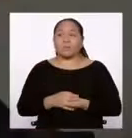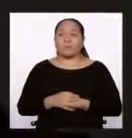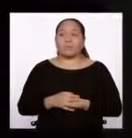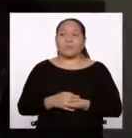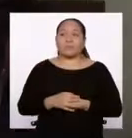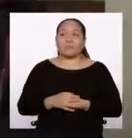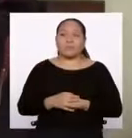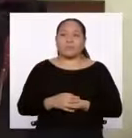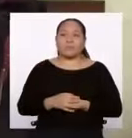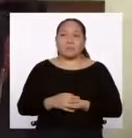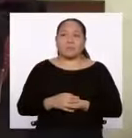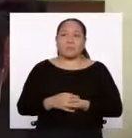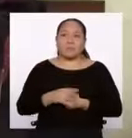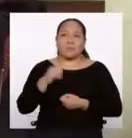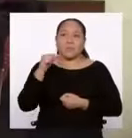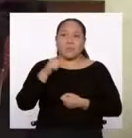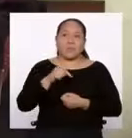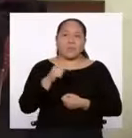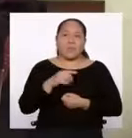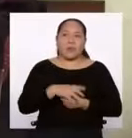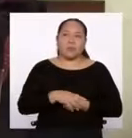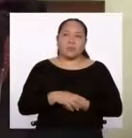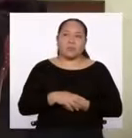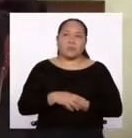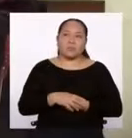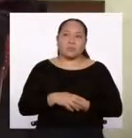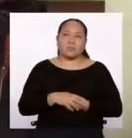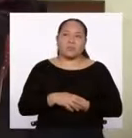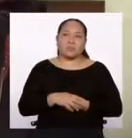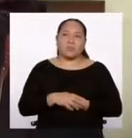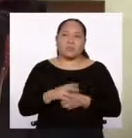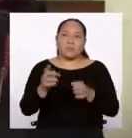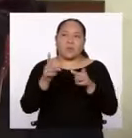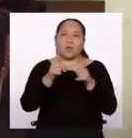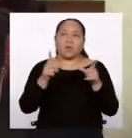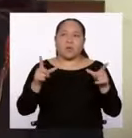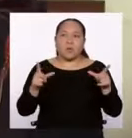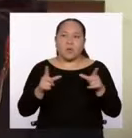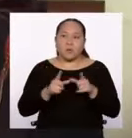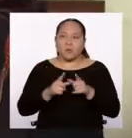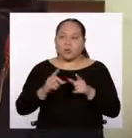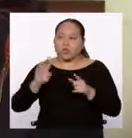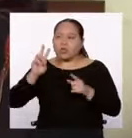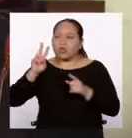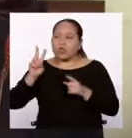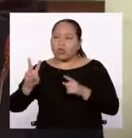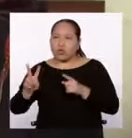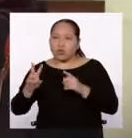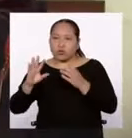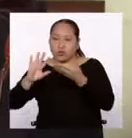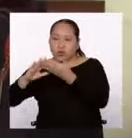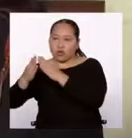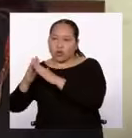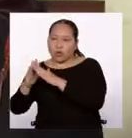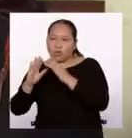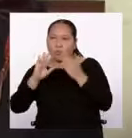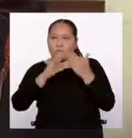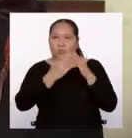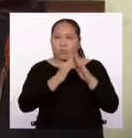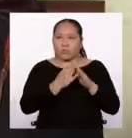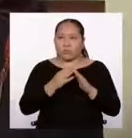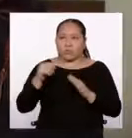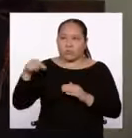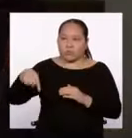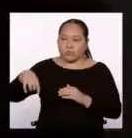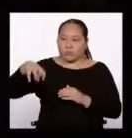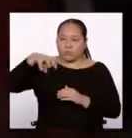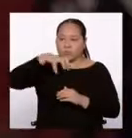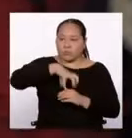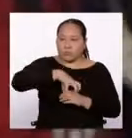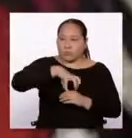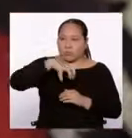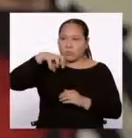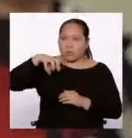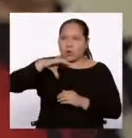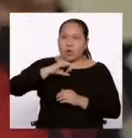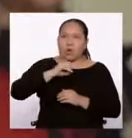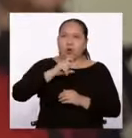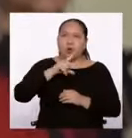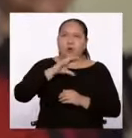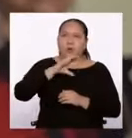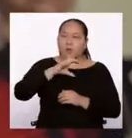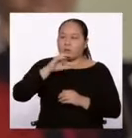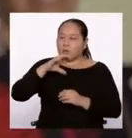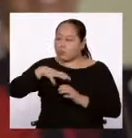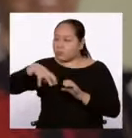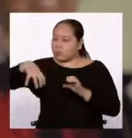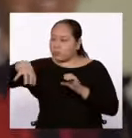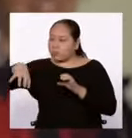Acá Calvo está situado en dos comunidades, básicamente, que es Aiza, Tupe y Colga, que depende